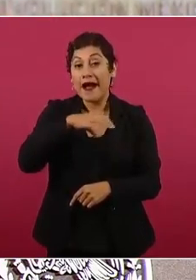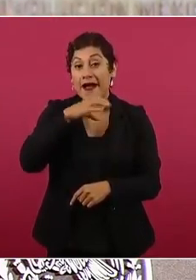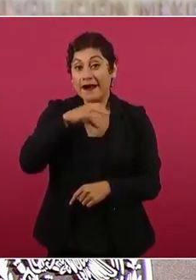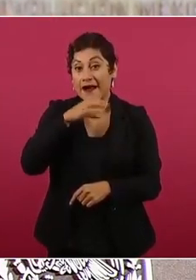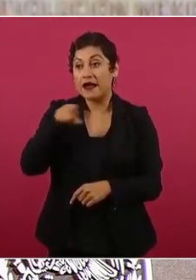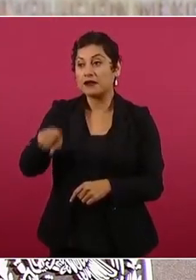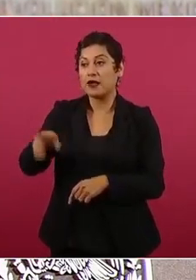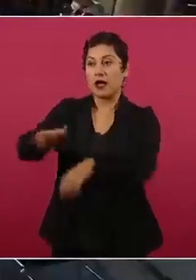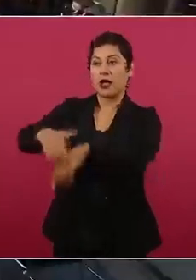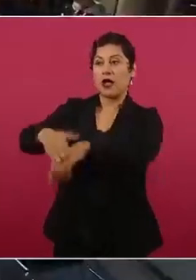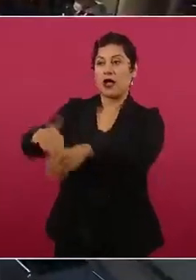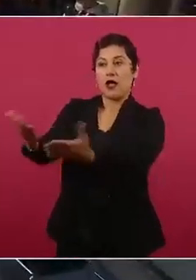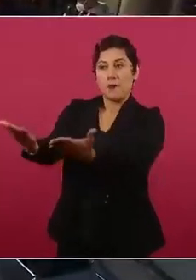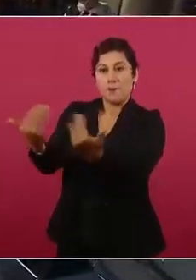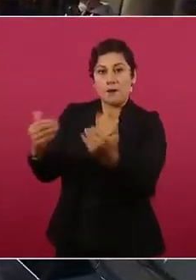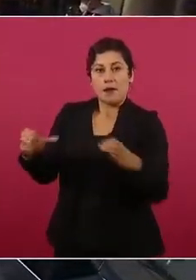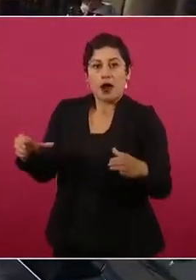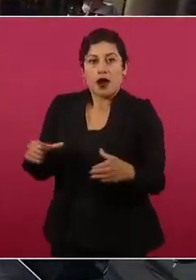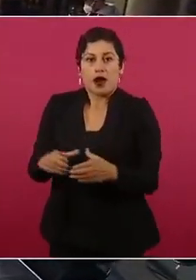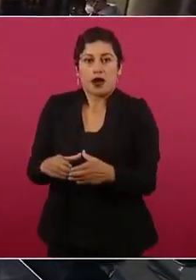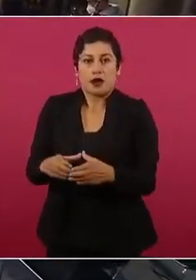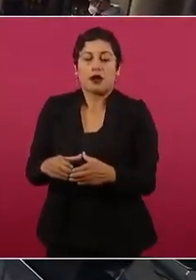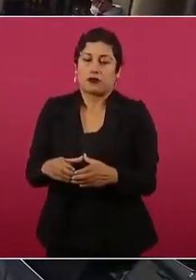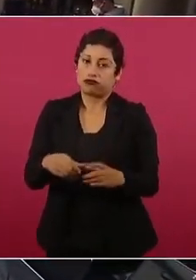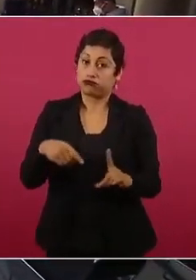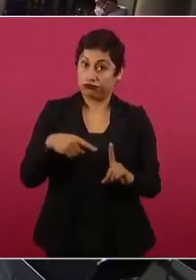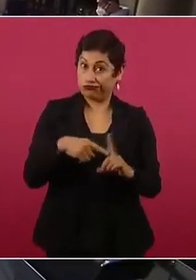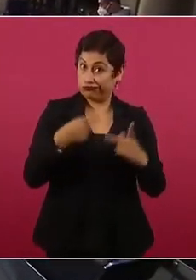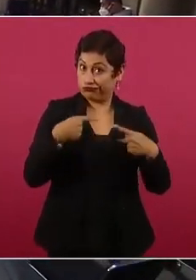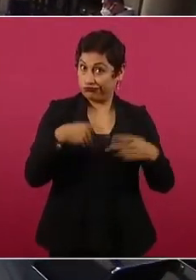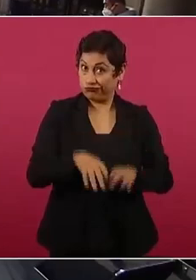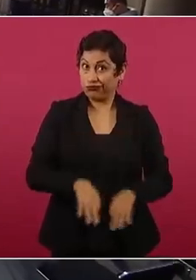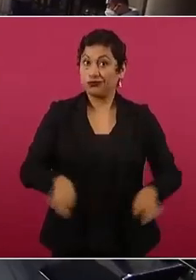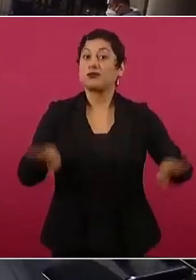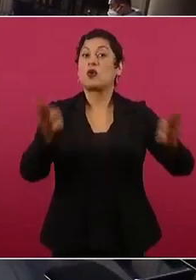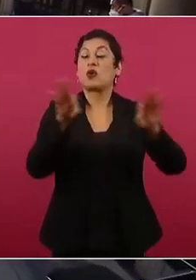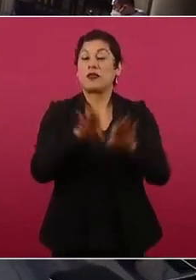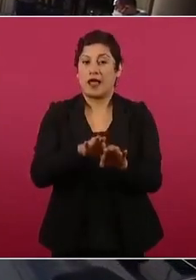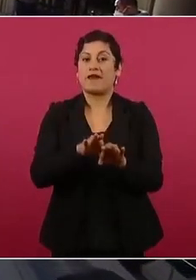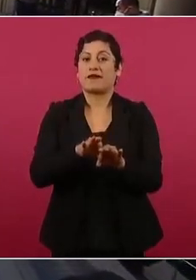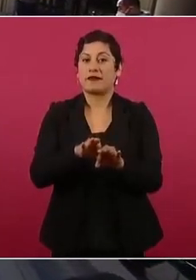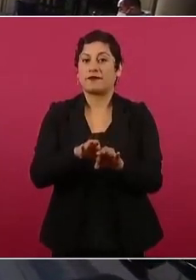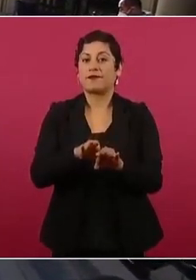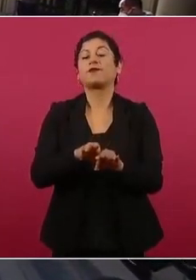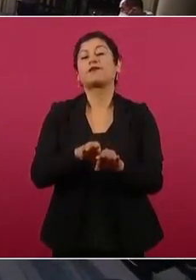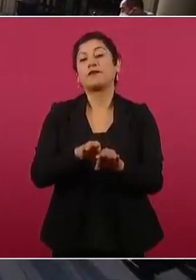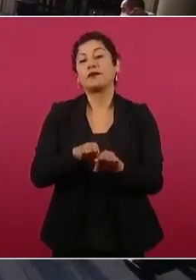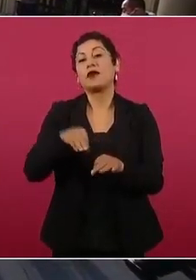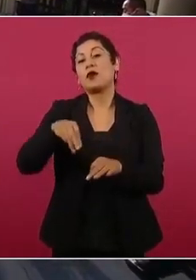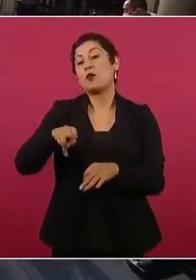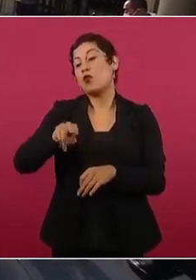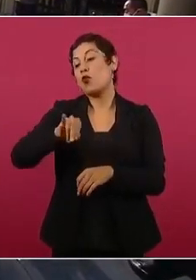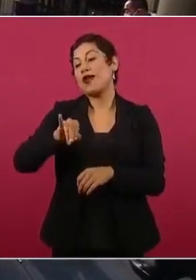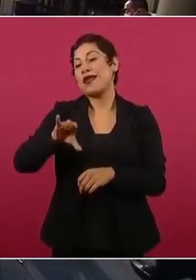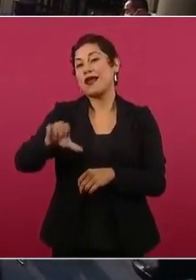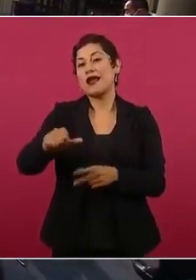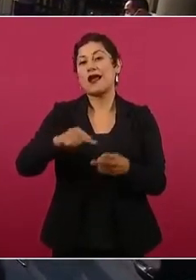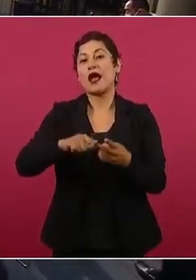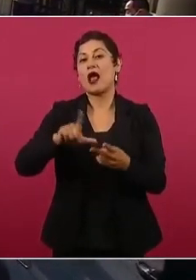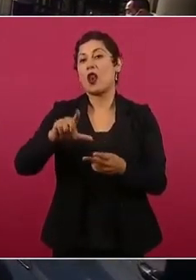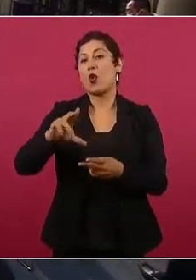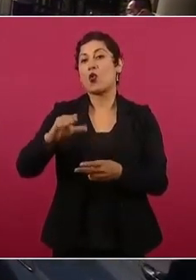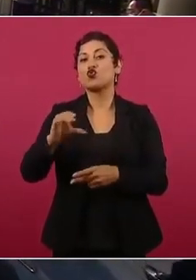también un personaje importante, y Mújica y Lucio Blanco y todos estaban